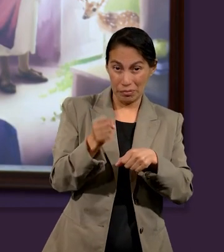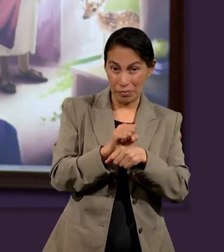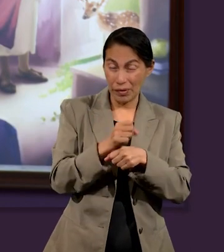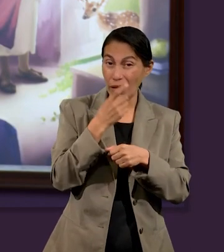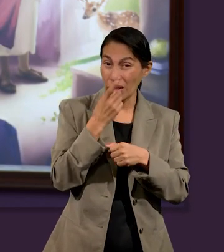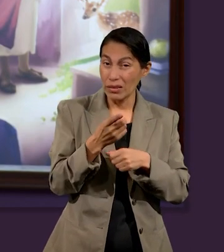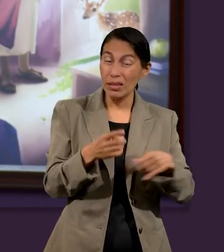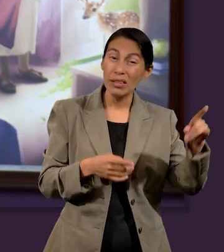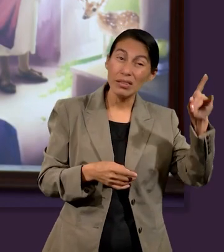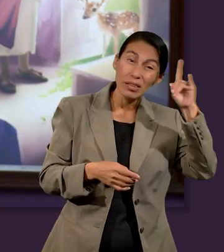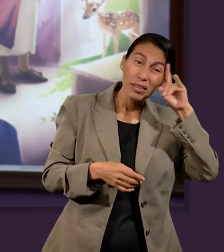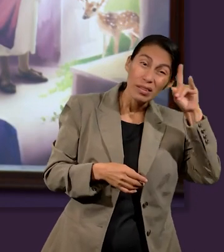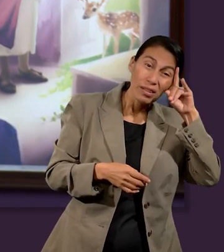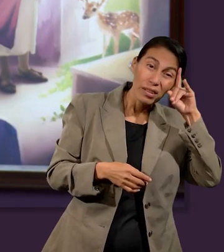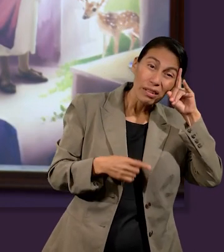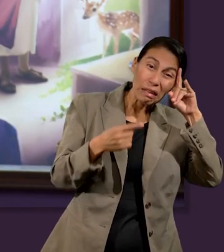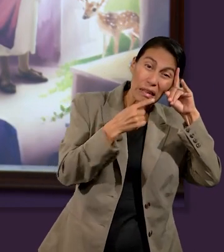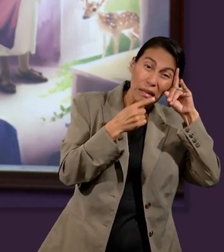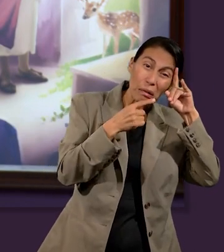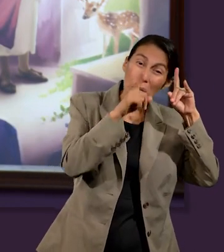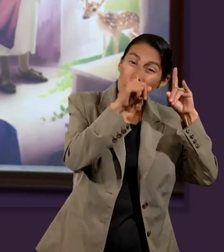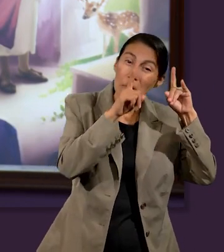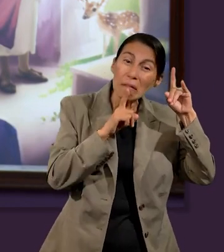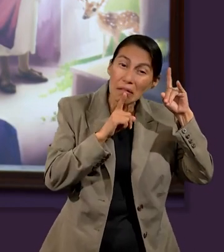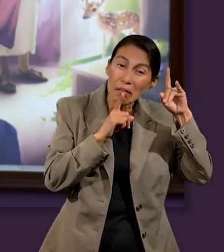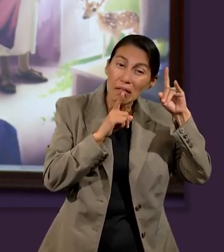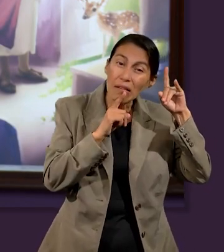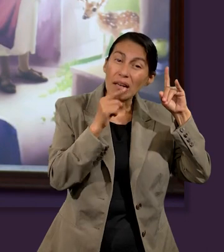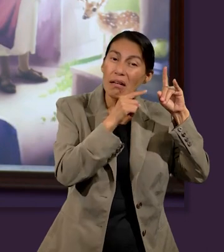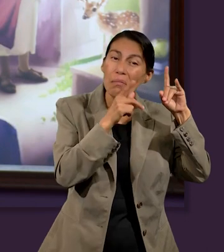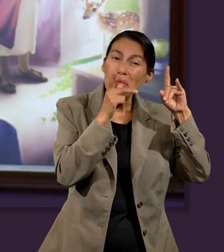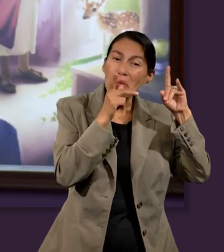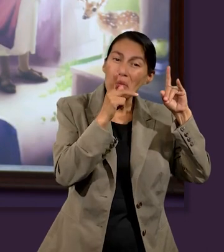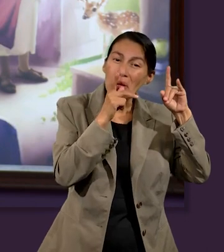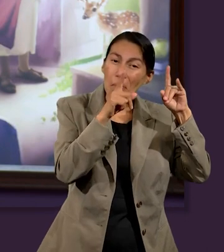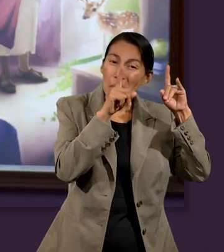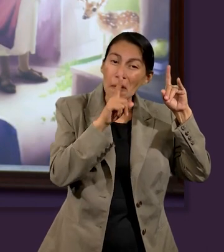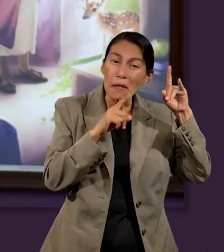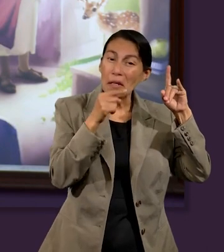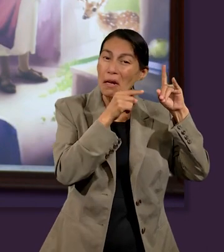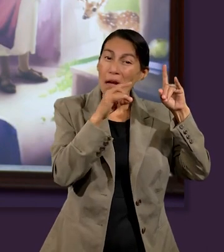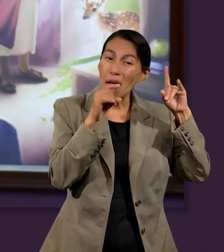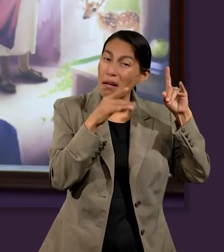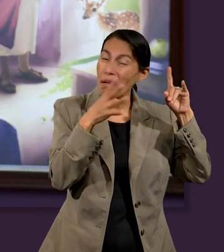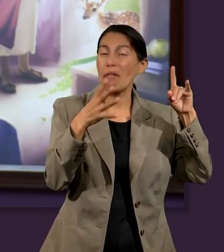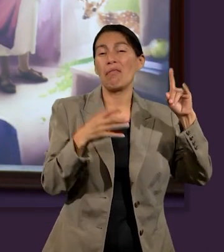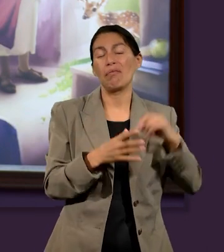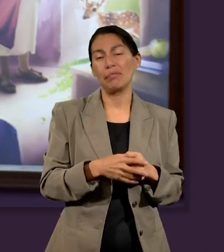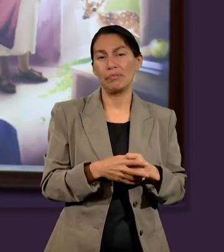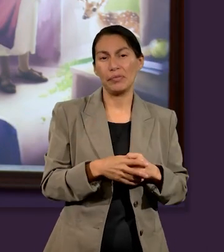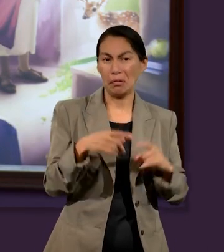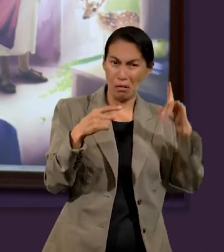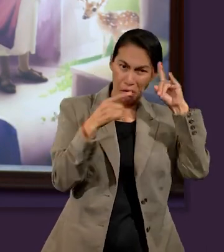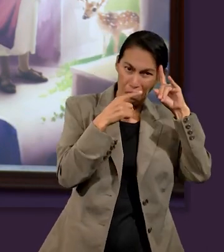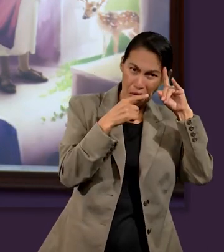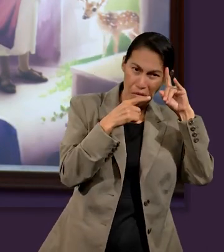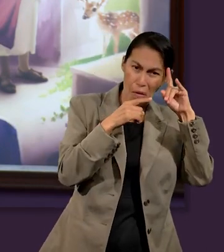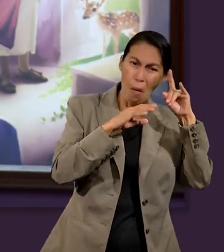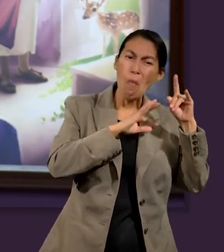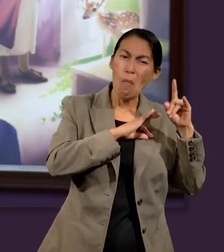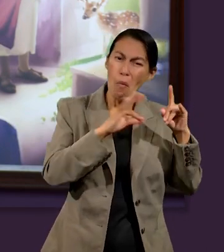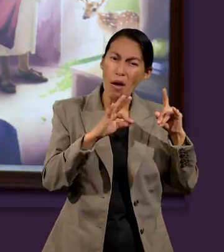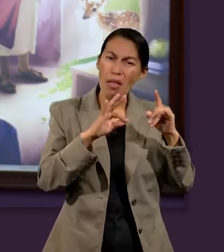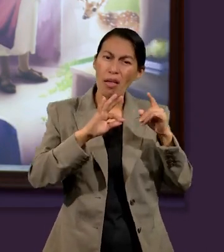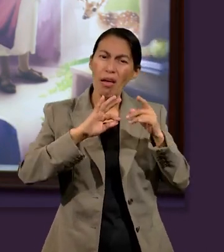texto de Escuela Sabática nos señala de esta semana. Que Satanás es el padre de la mentira. Es un